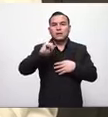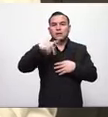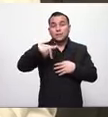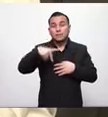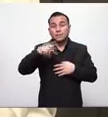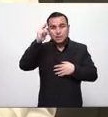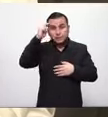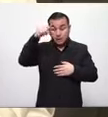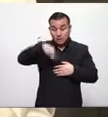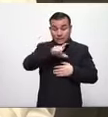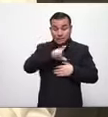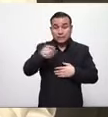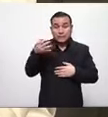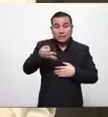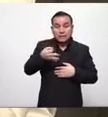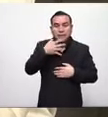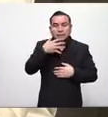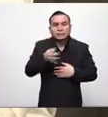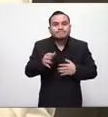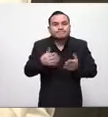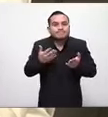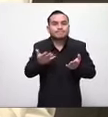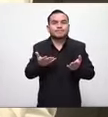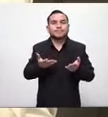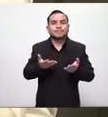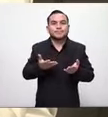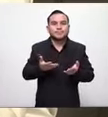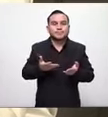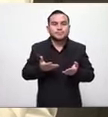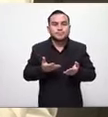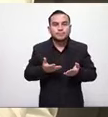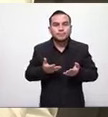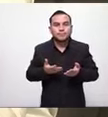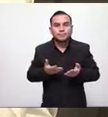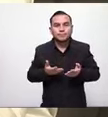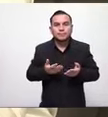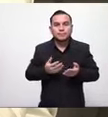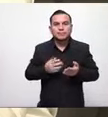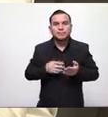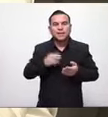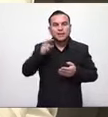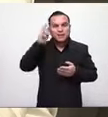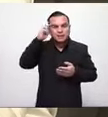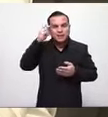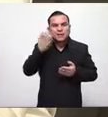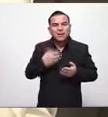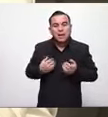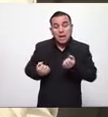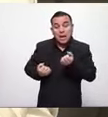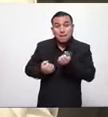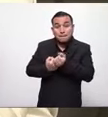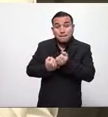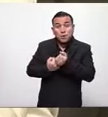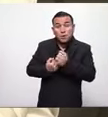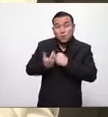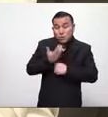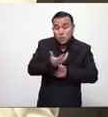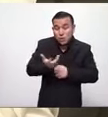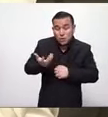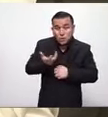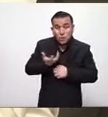¿sí? entonces si se necesita siempre el apoyo necesitamos